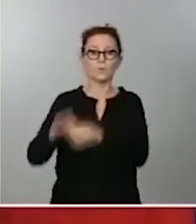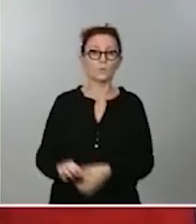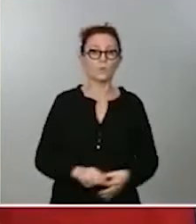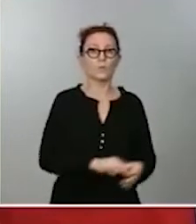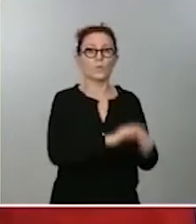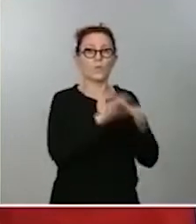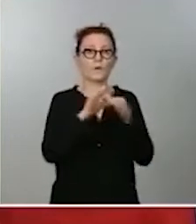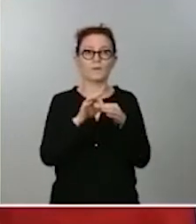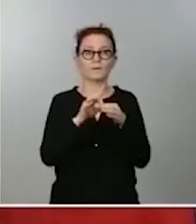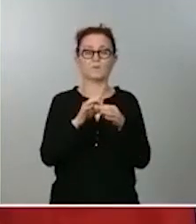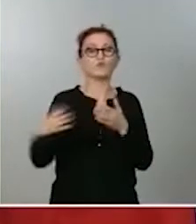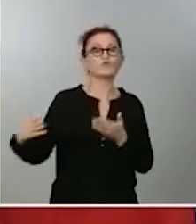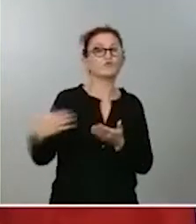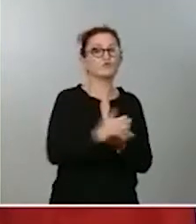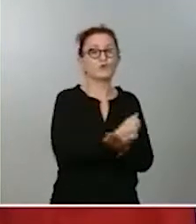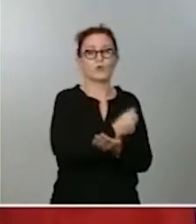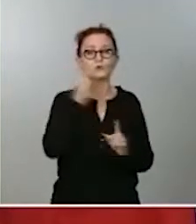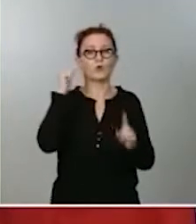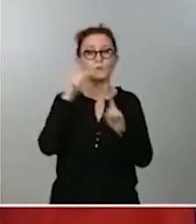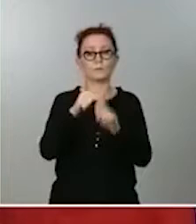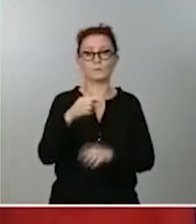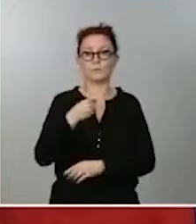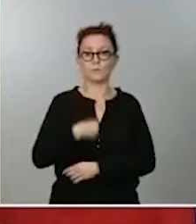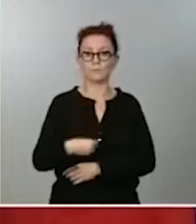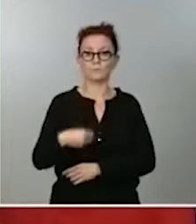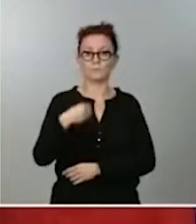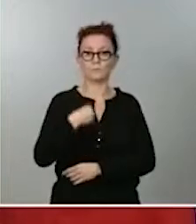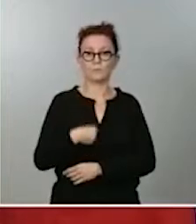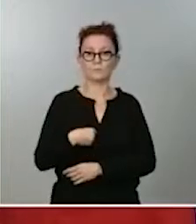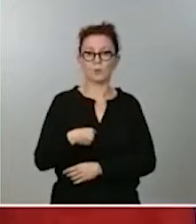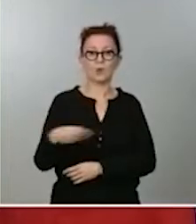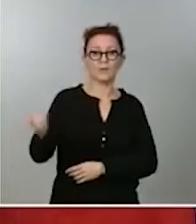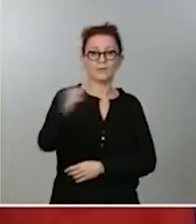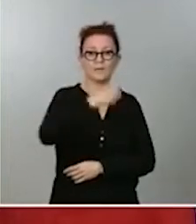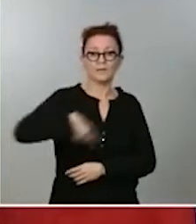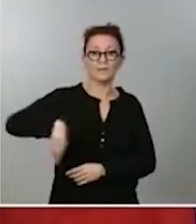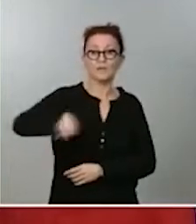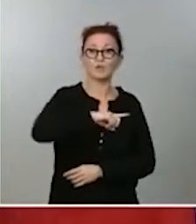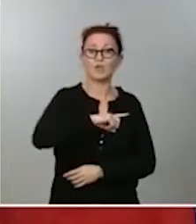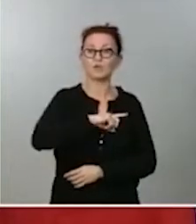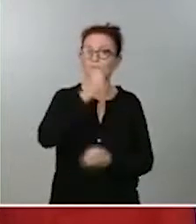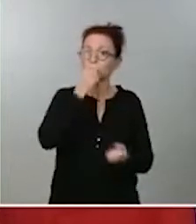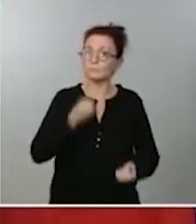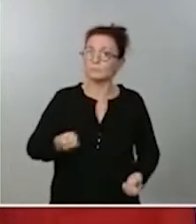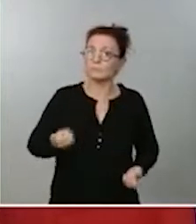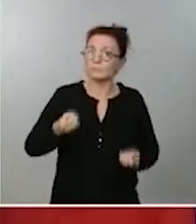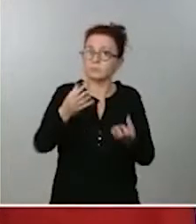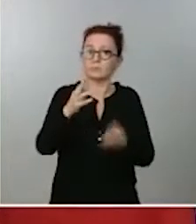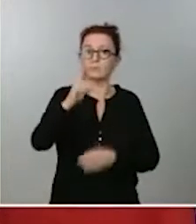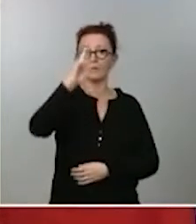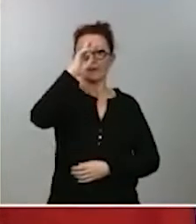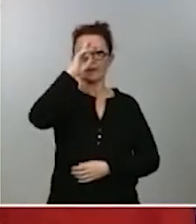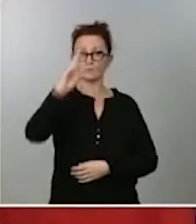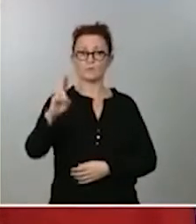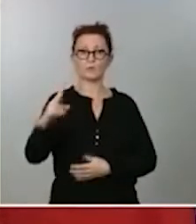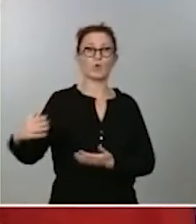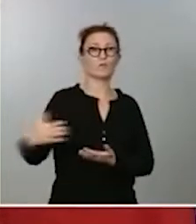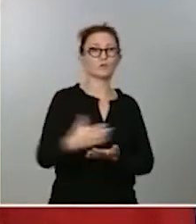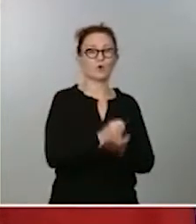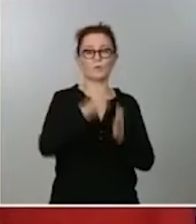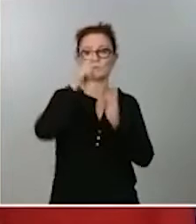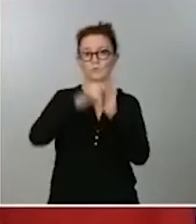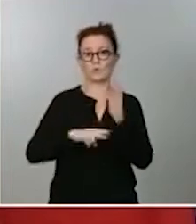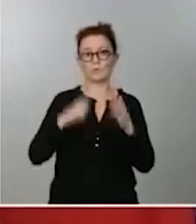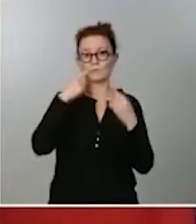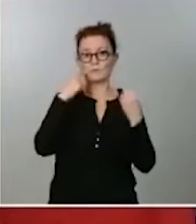dirección. Yo creo que todos aún estamos transmitiendo la necesidad de respeto de todas las normas sanitarias que se